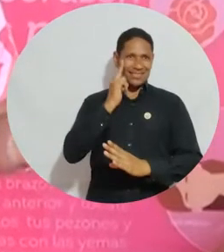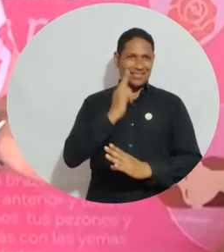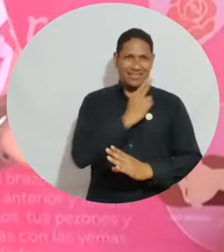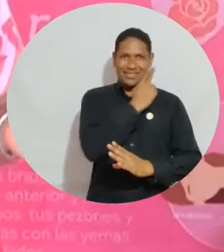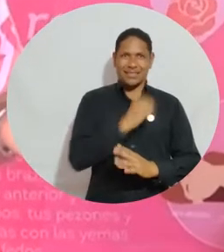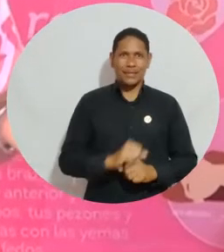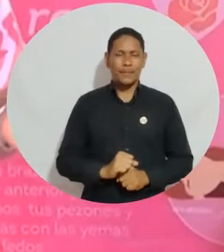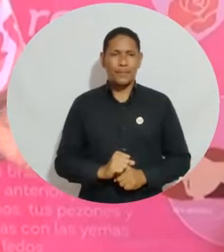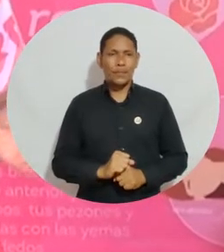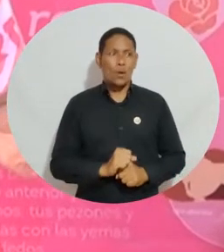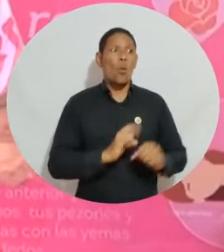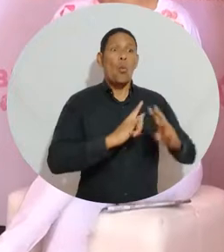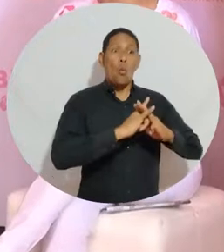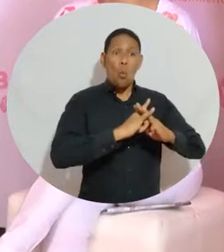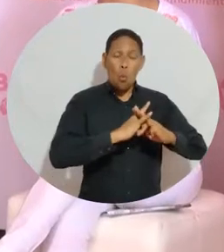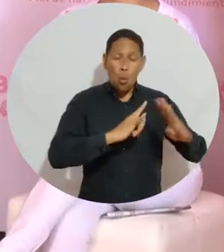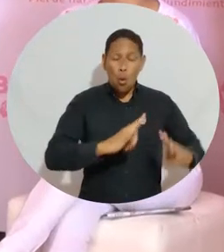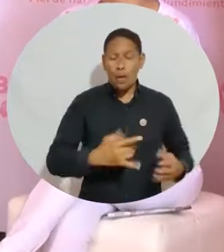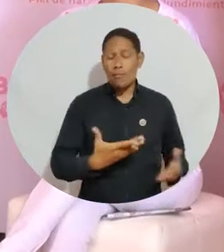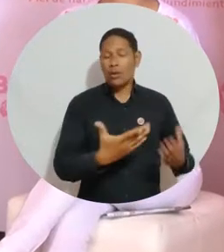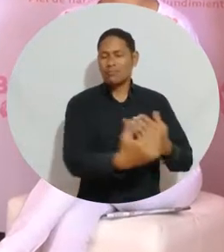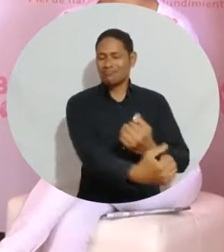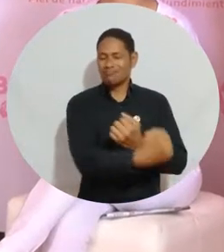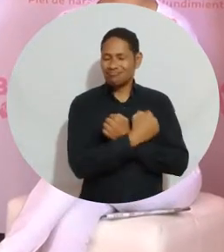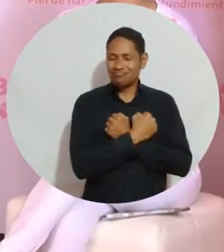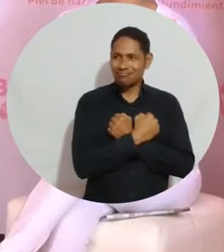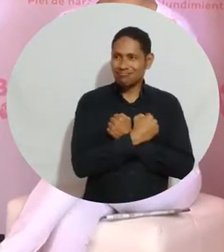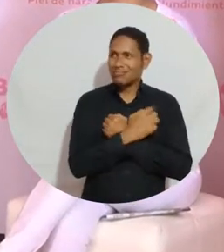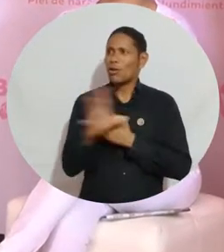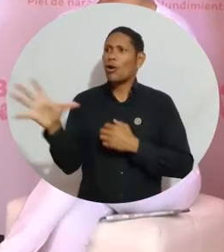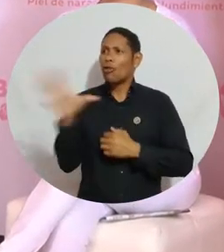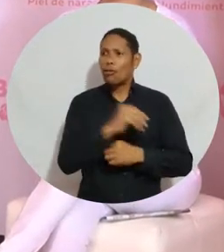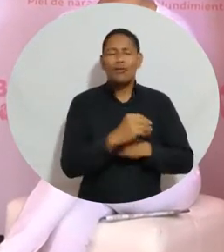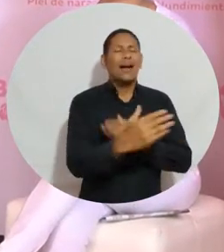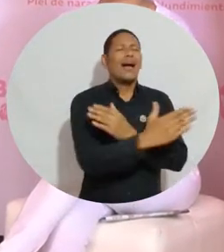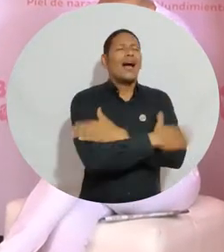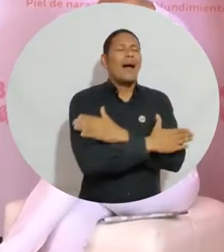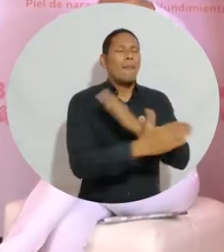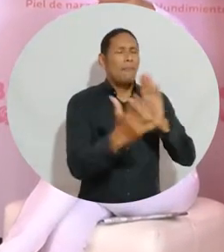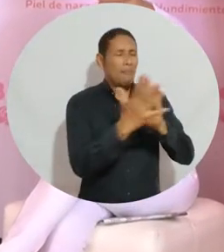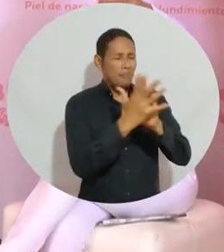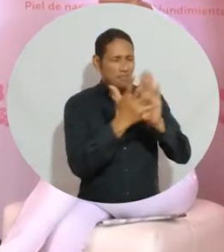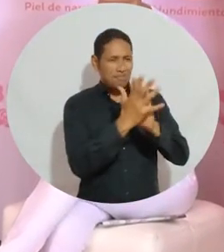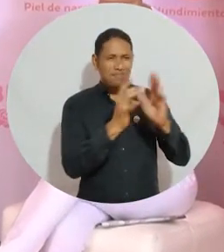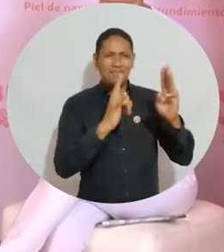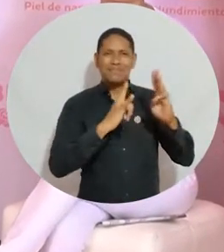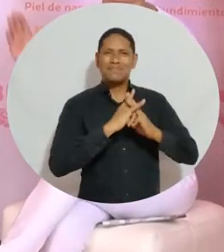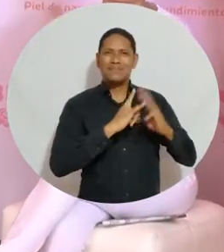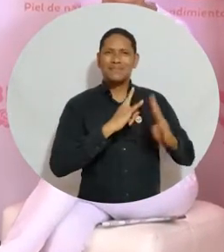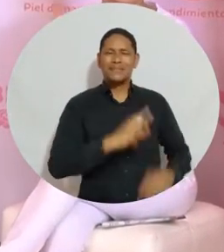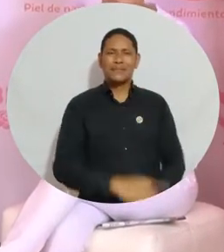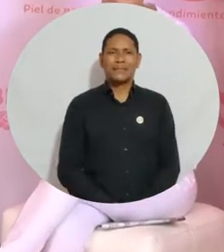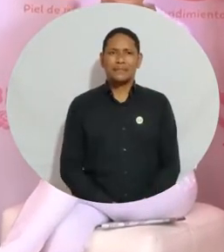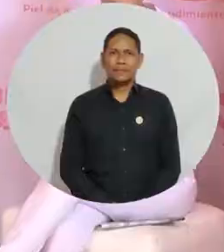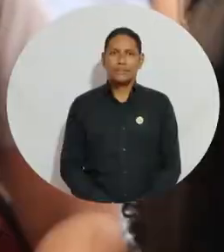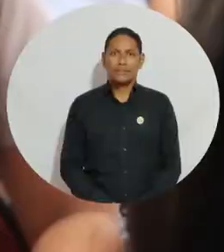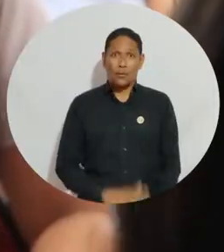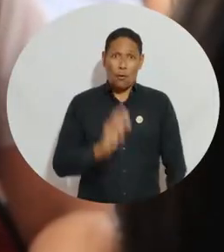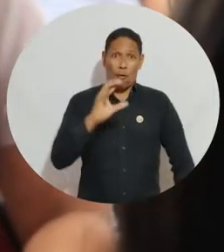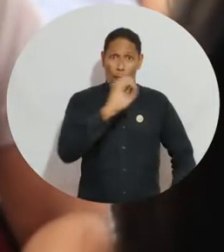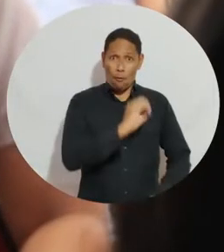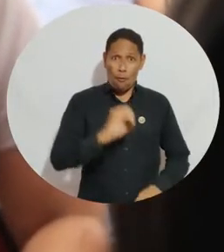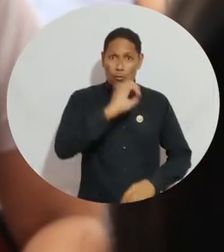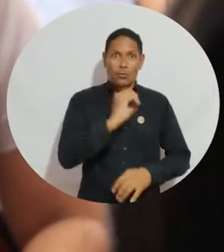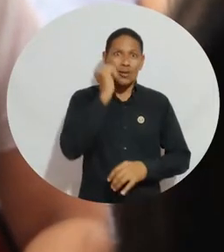Universidad del Magdalena para nosotros es una fuente de amor. Gracias. Yo quiero que le demos juntos un aplauso a la universidad. En octubre